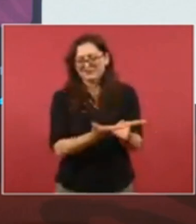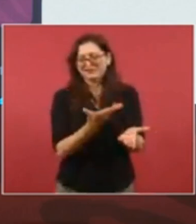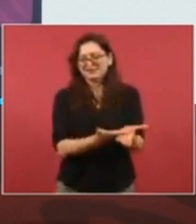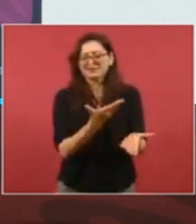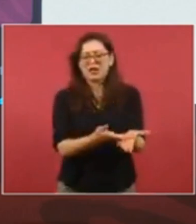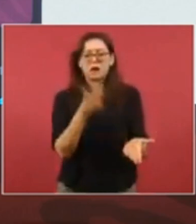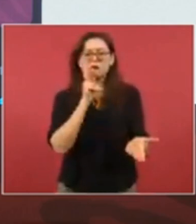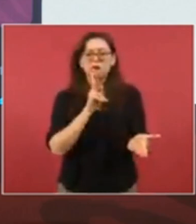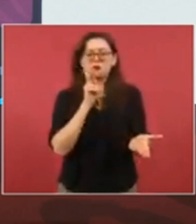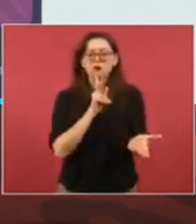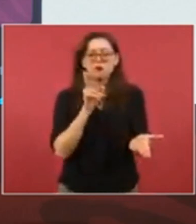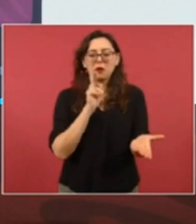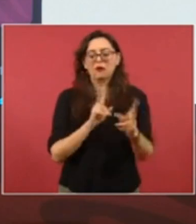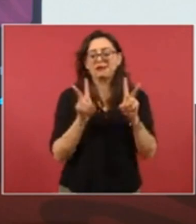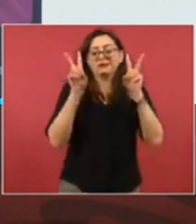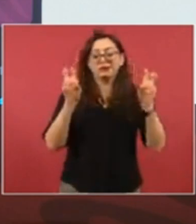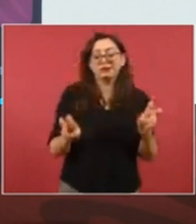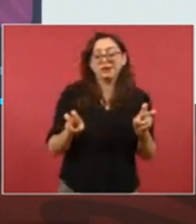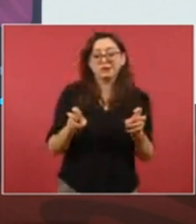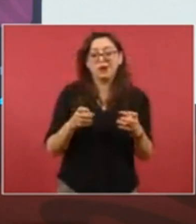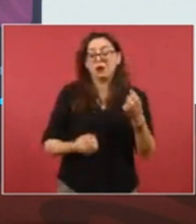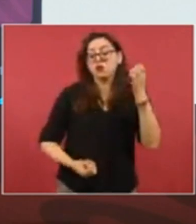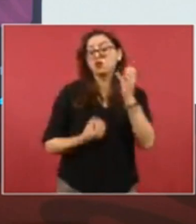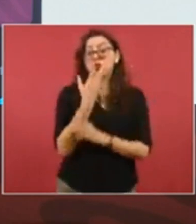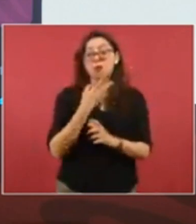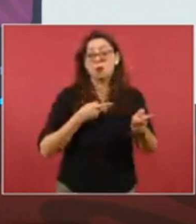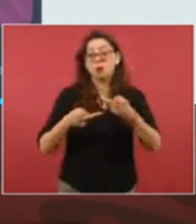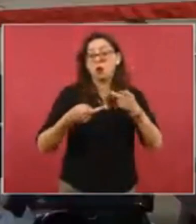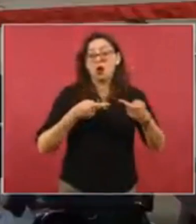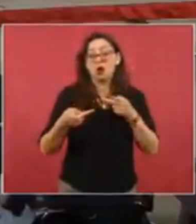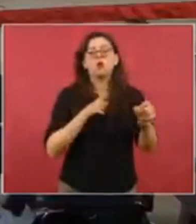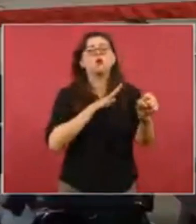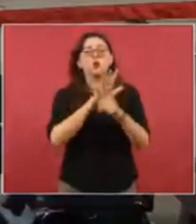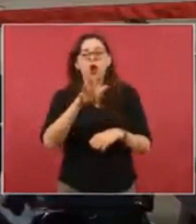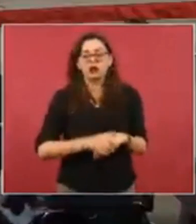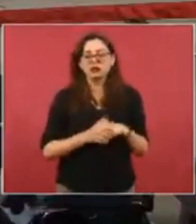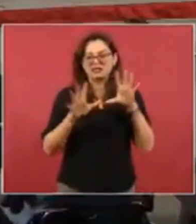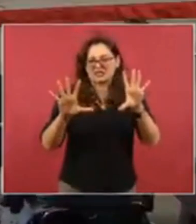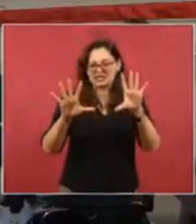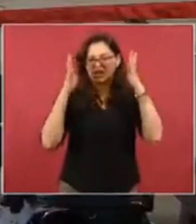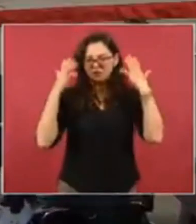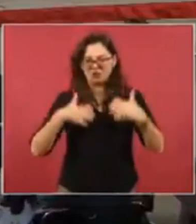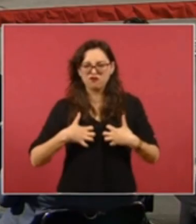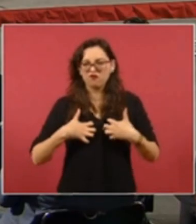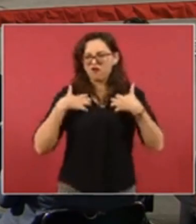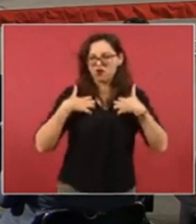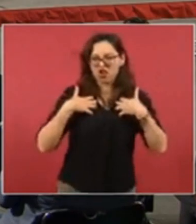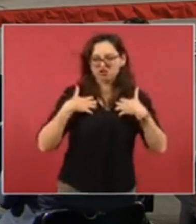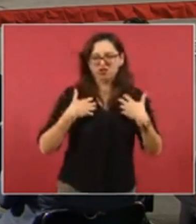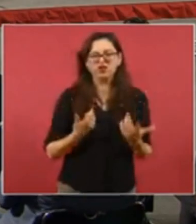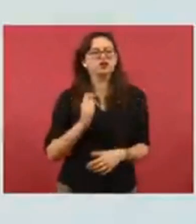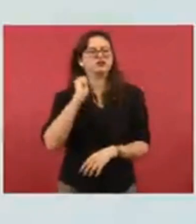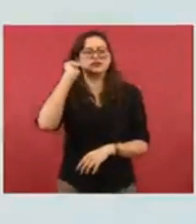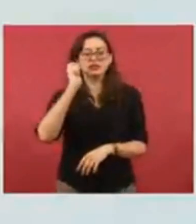el operativo rápido y furioso, los gobiernos de Estados Unidos y de